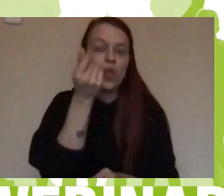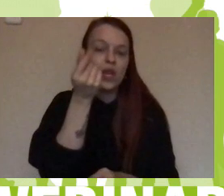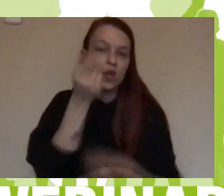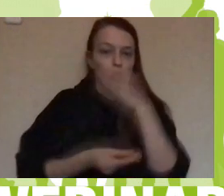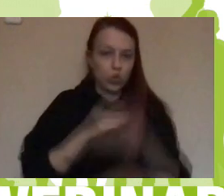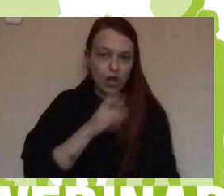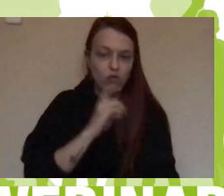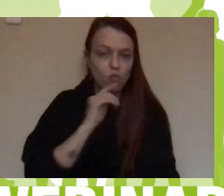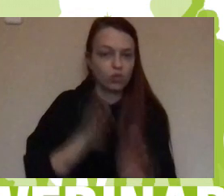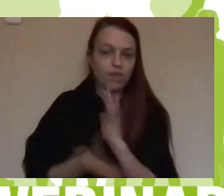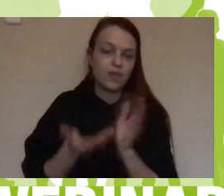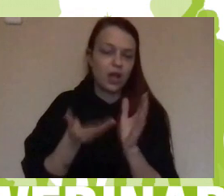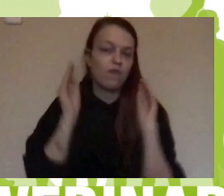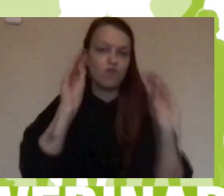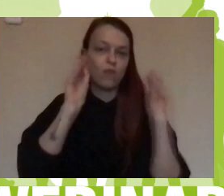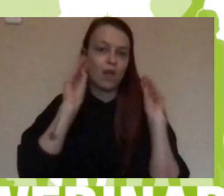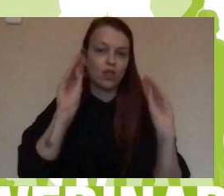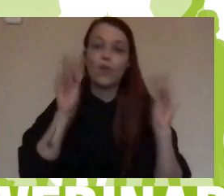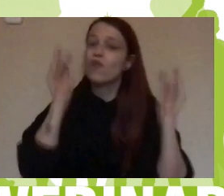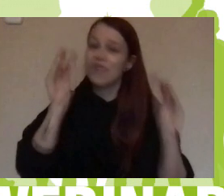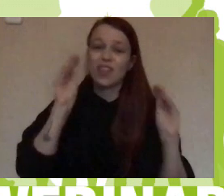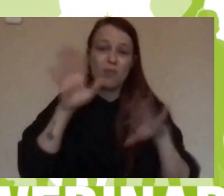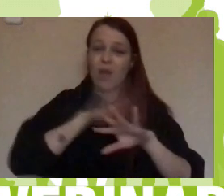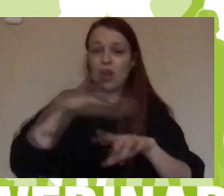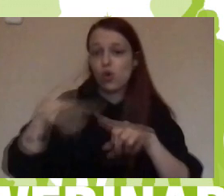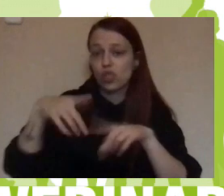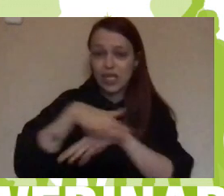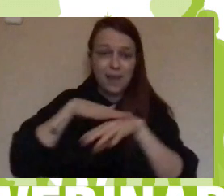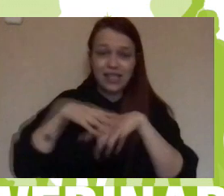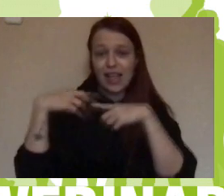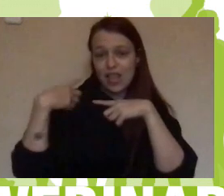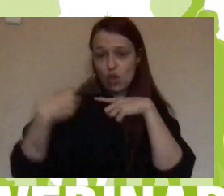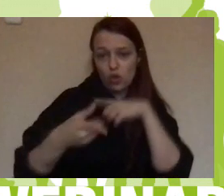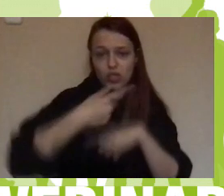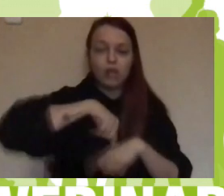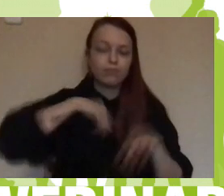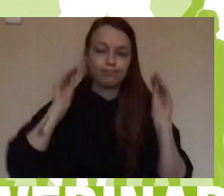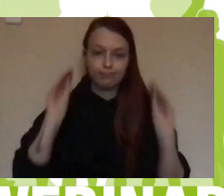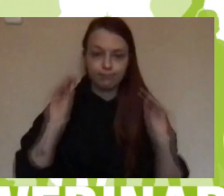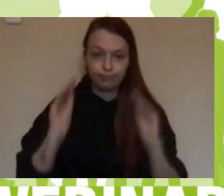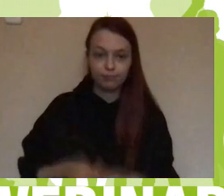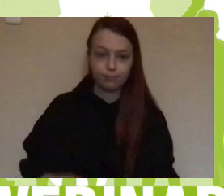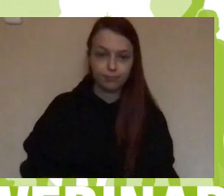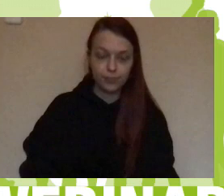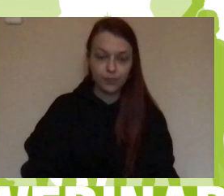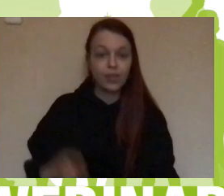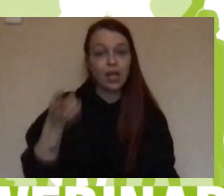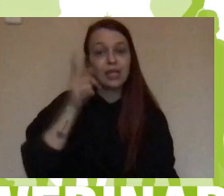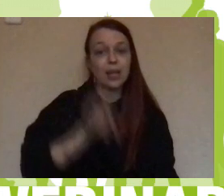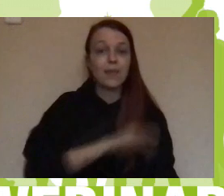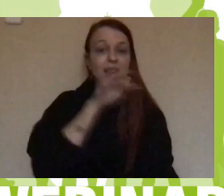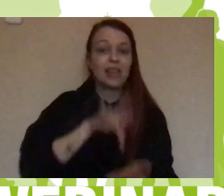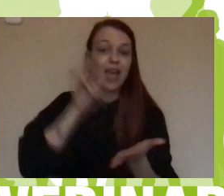todas las cosas que necesitan para desenvolverse en el día a día. Luego también celebramos el Día de la Lengua